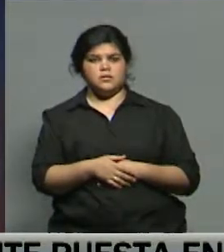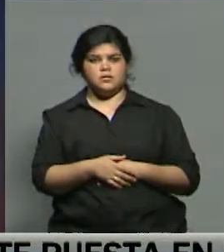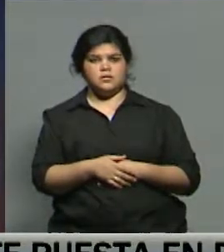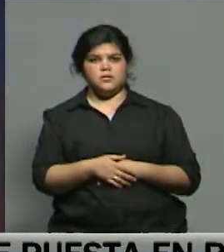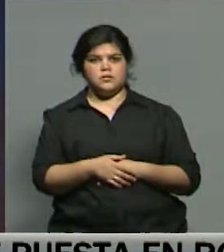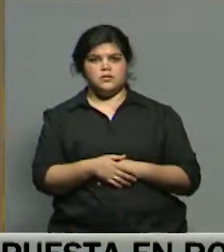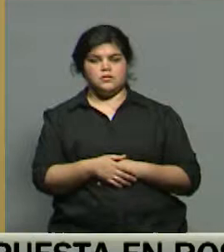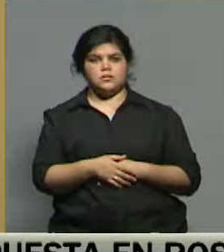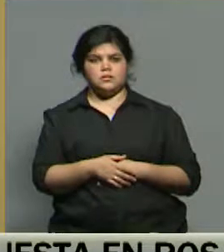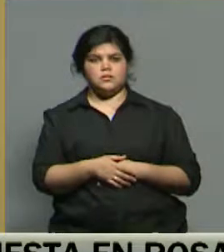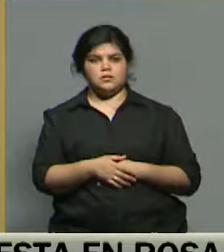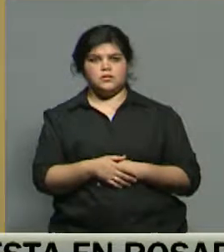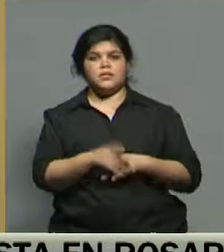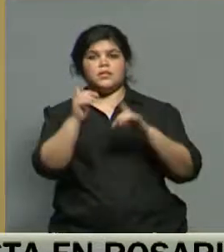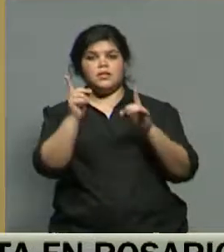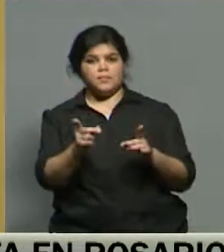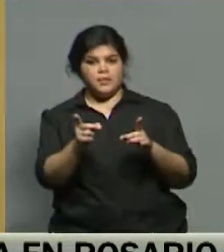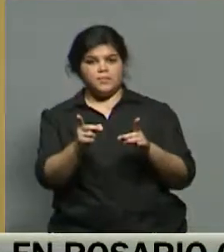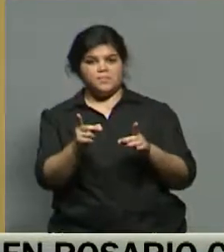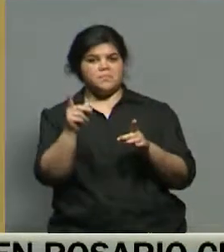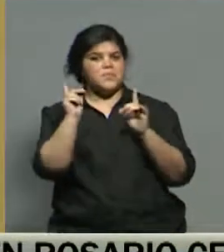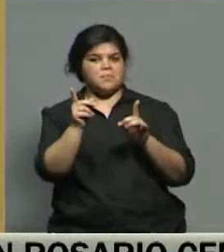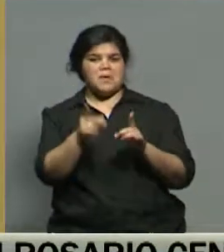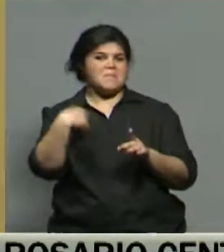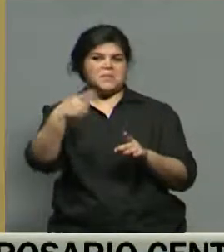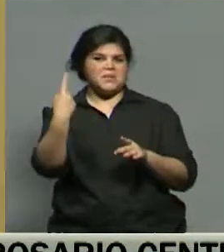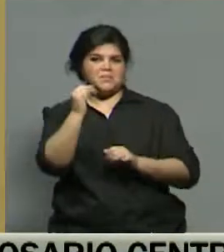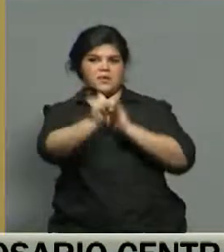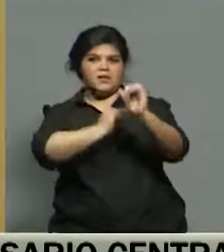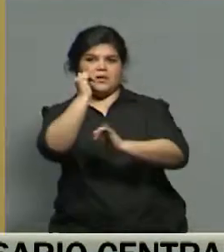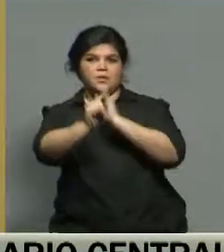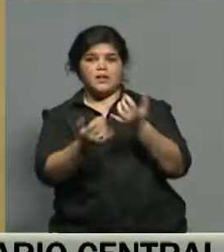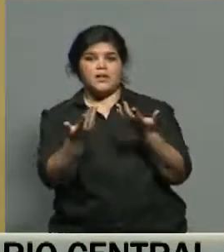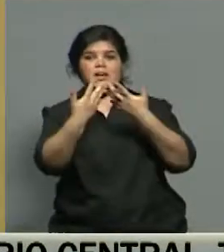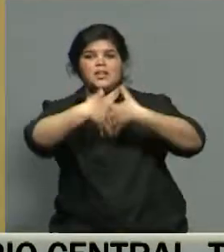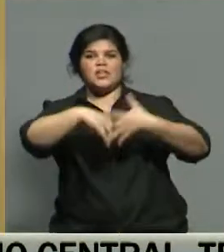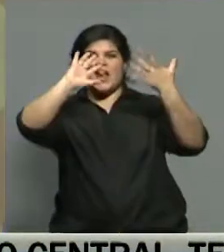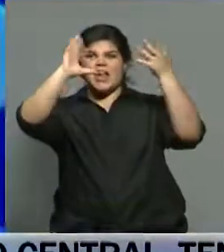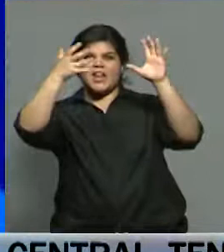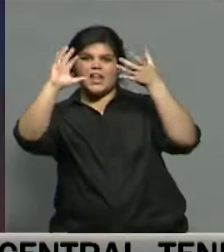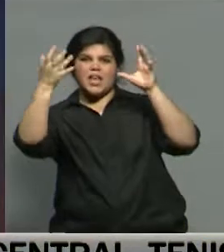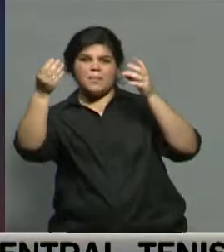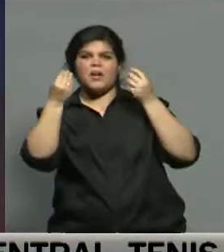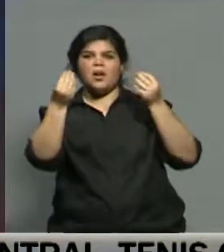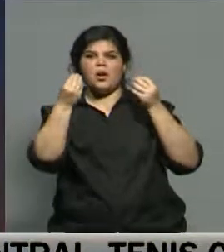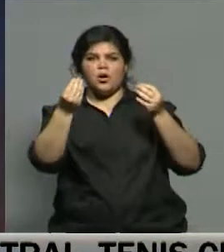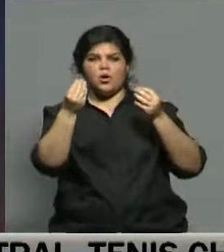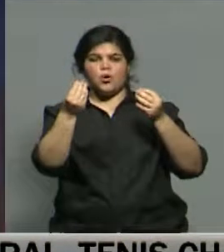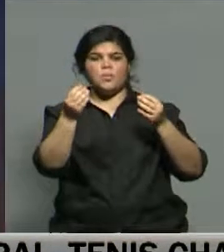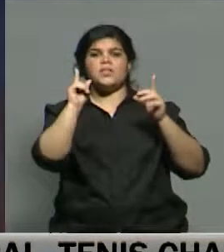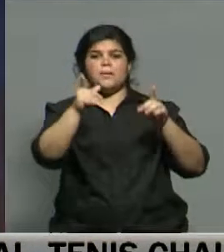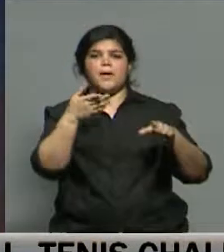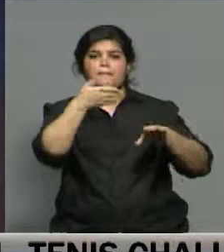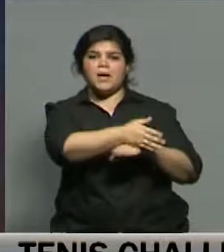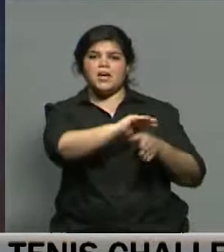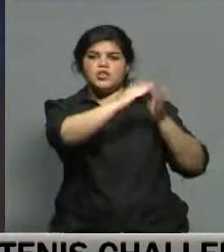centavos. Además, también compartimos como siempre lo que tiene que ver con el clima, el pronóstico del tiempo, cómo está el paso,